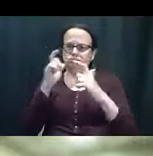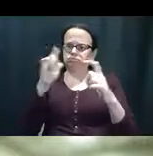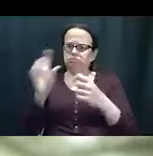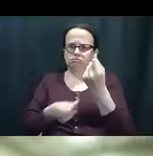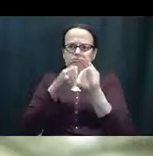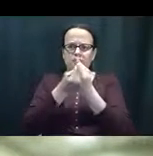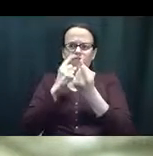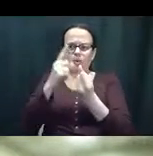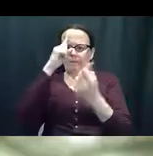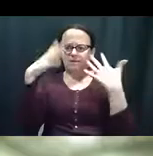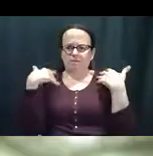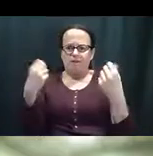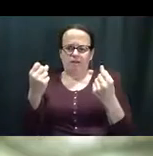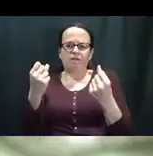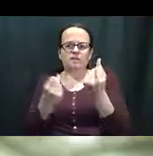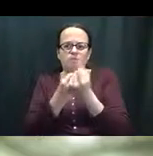de, de, de California.